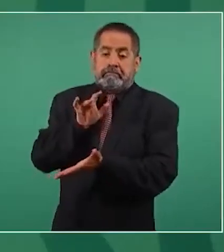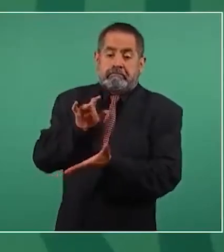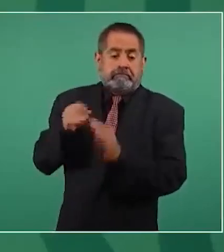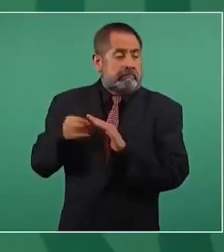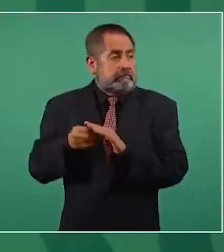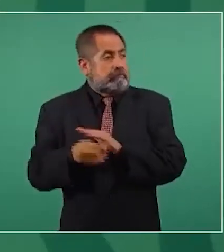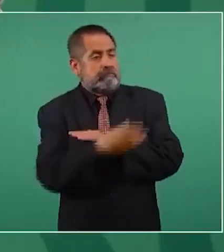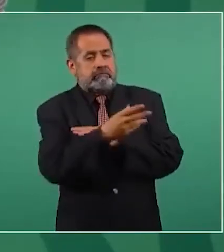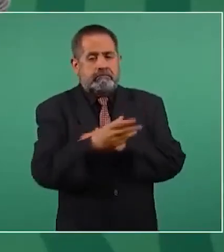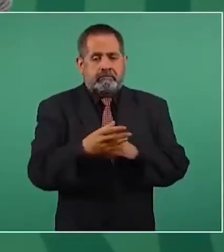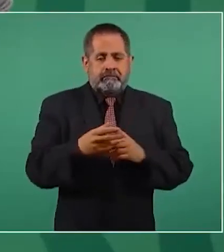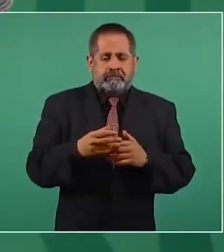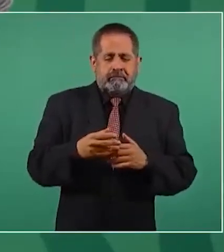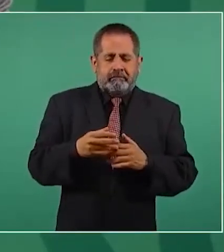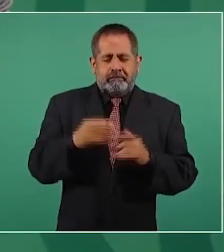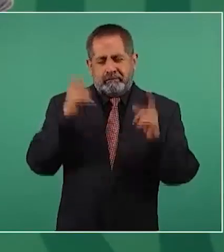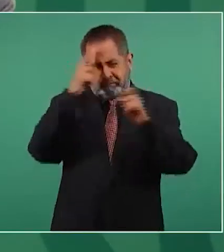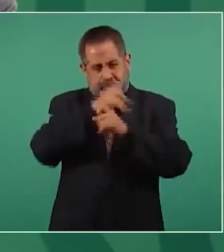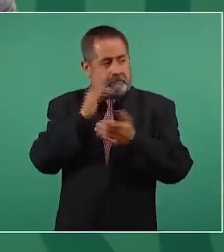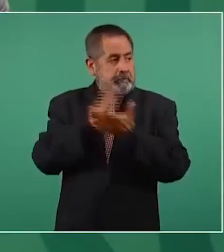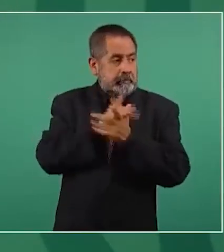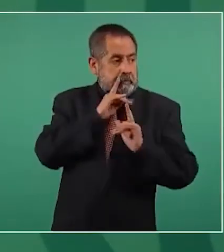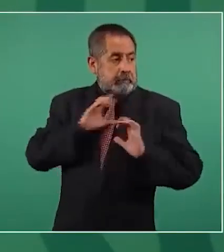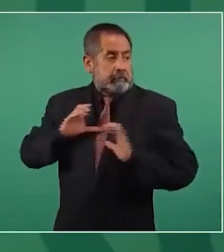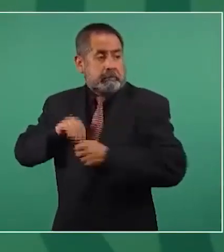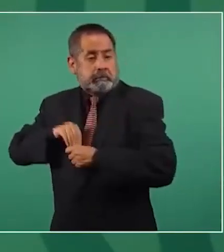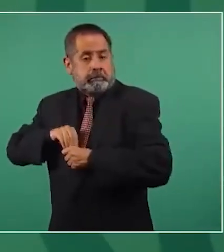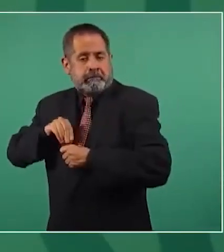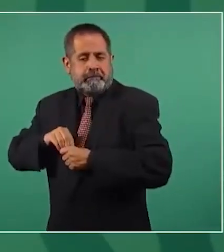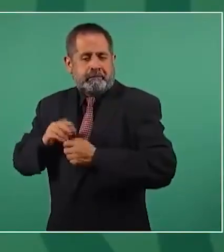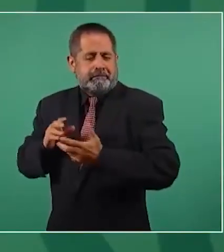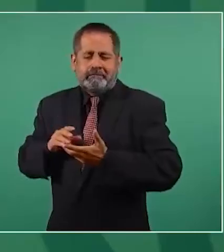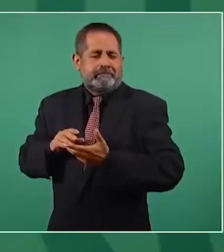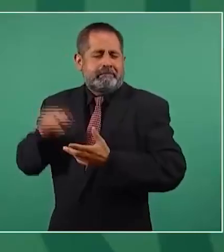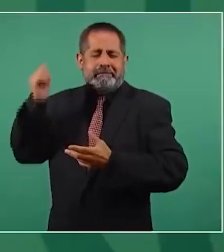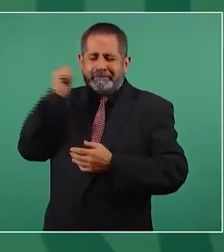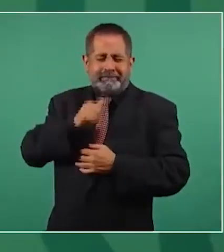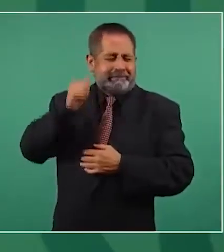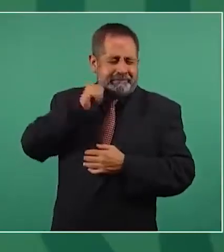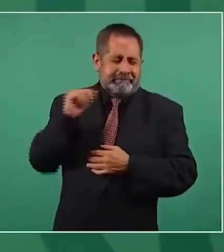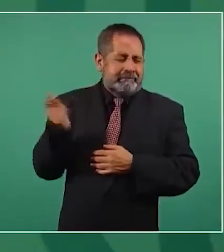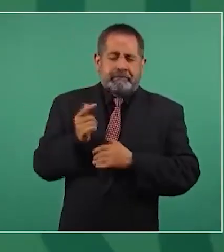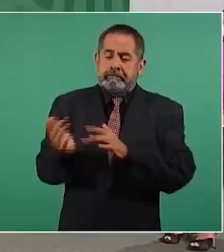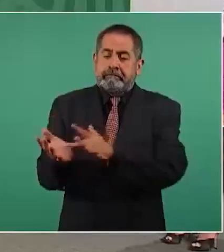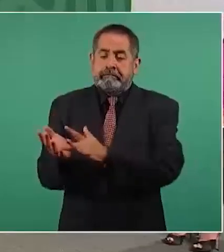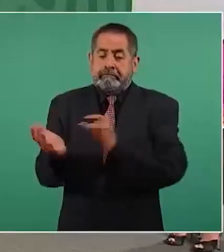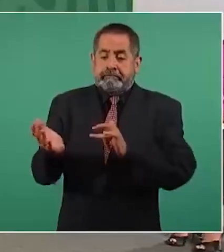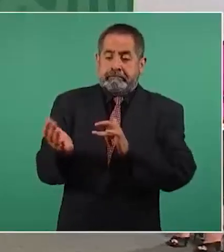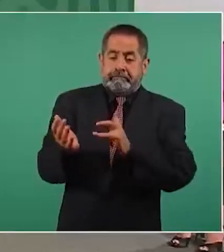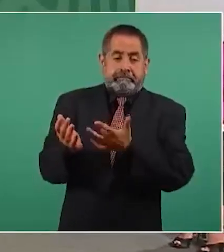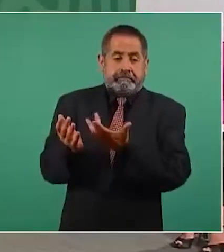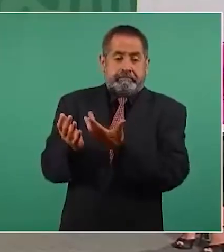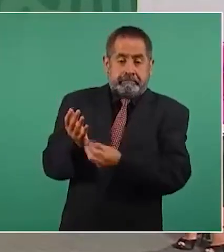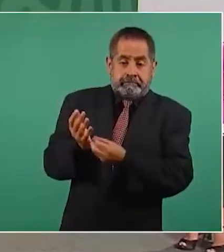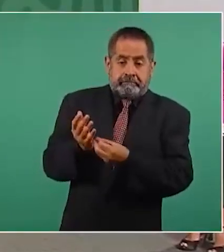muy difícil que no haya fuga de información.